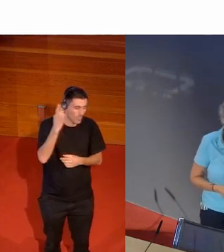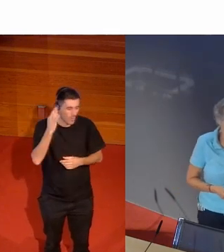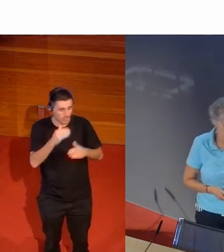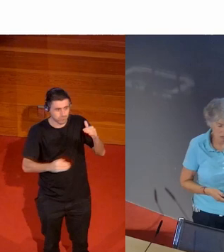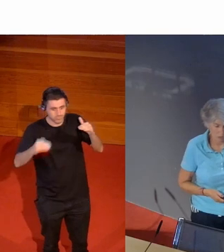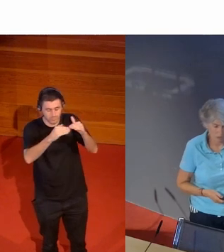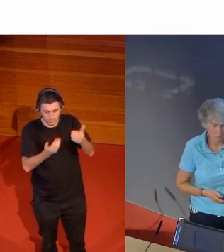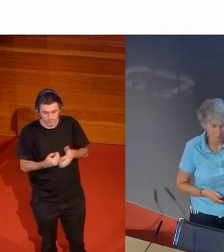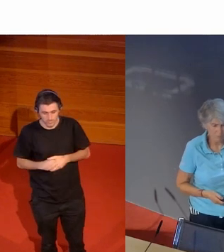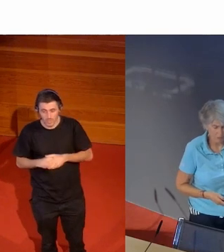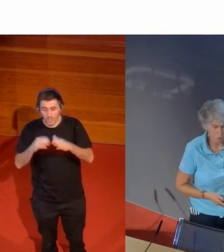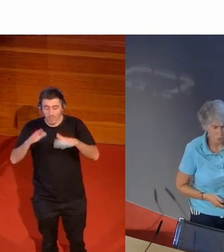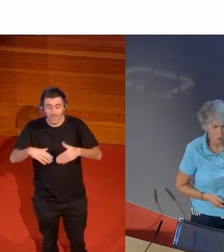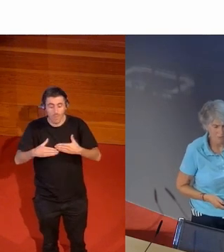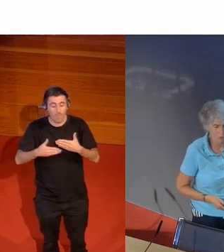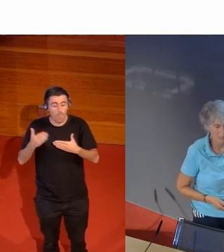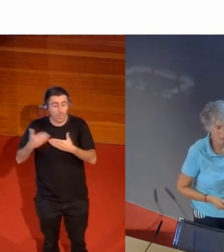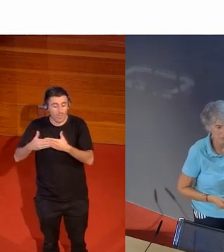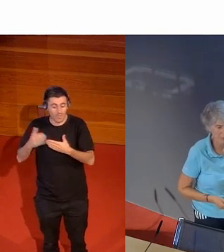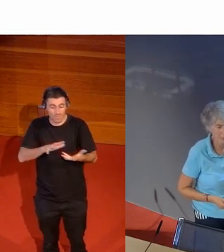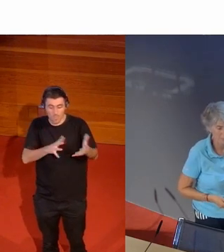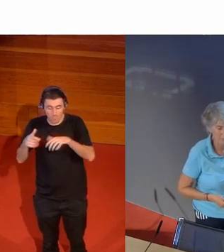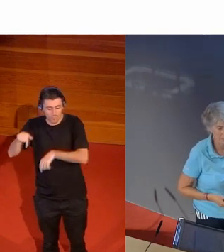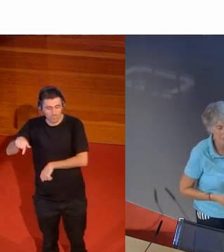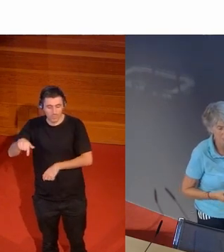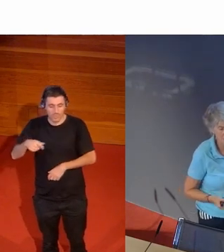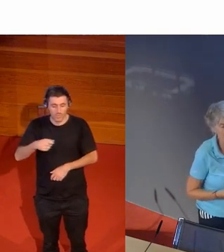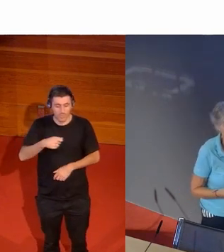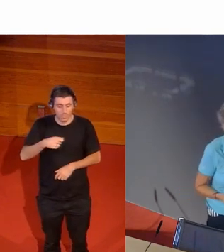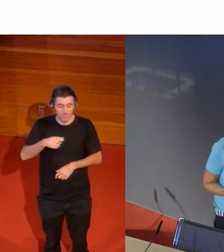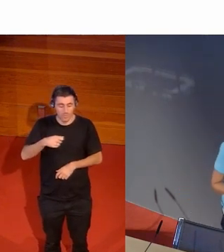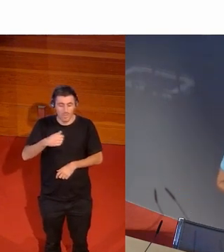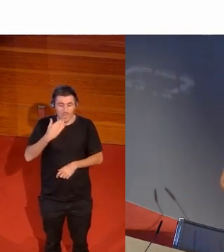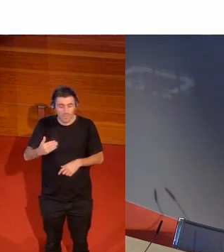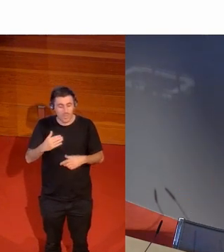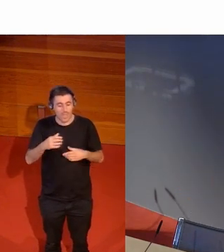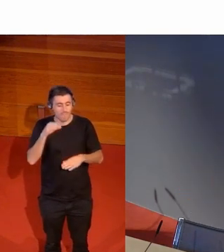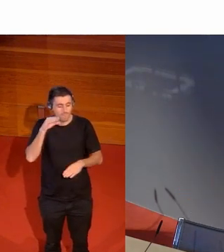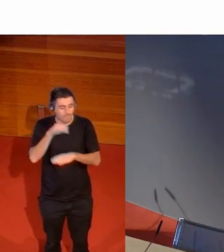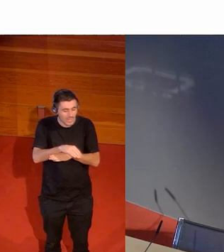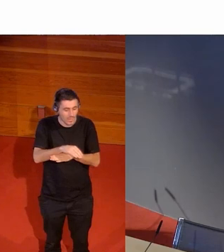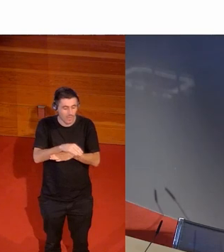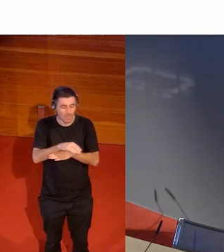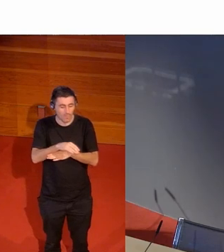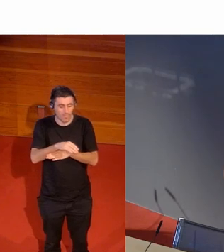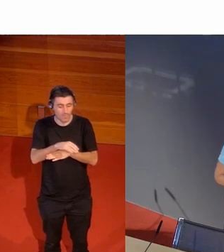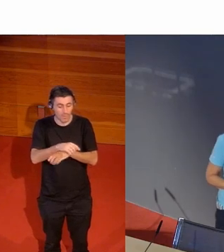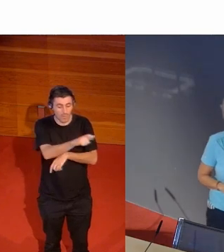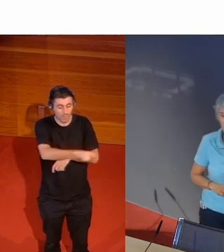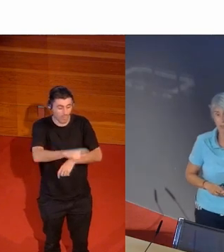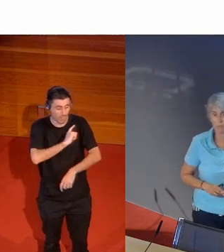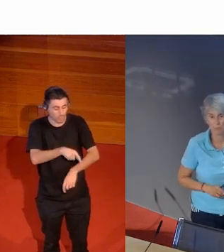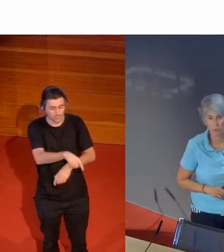que supuso los Juegos de Barcelona en España también viene a través de las becas y de las ayudas a los deportistas las